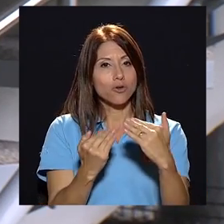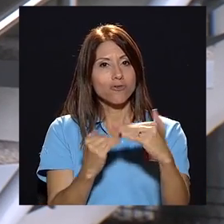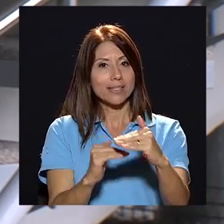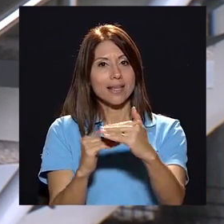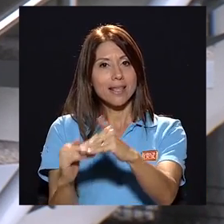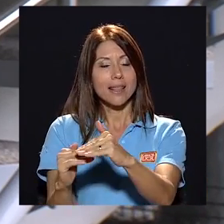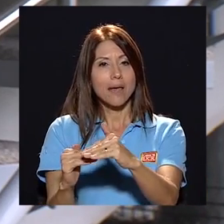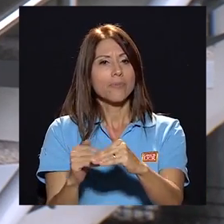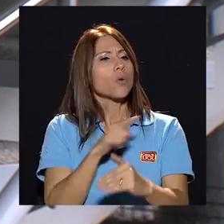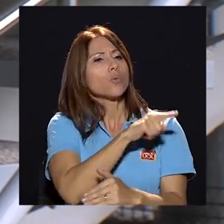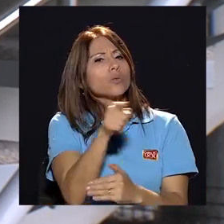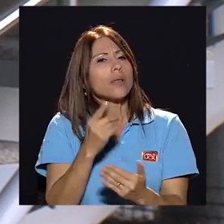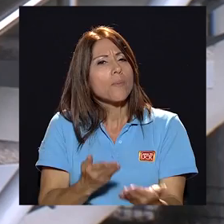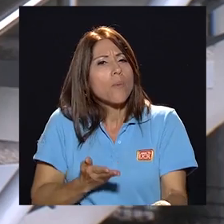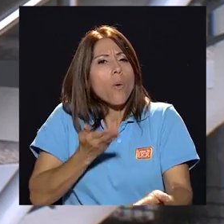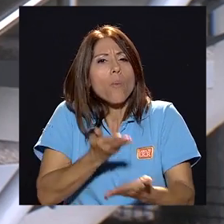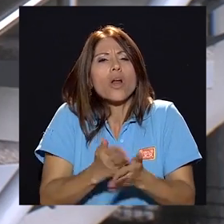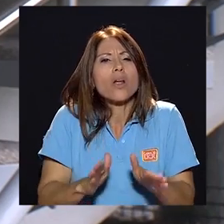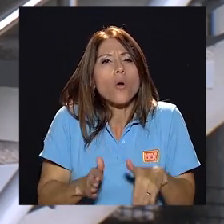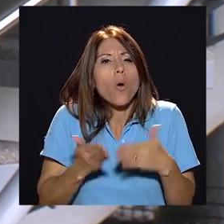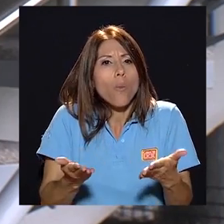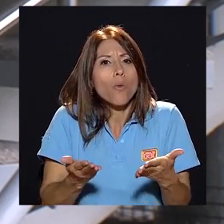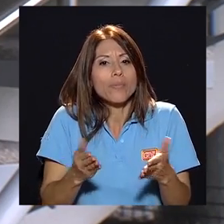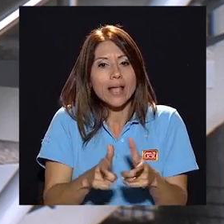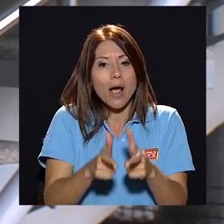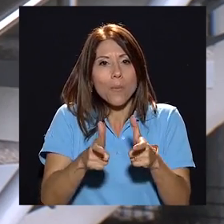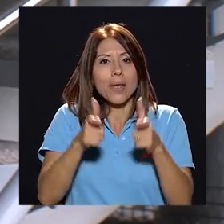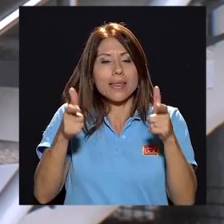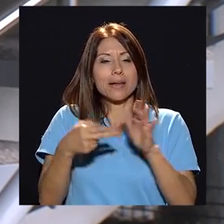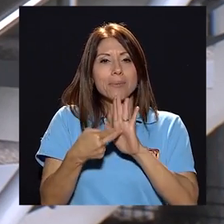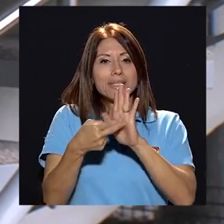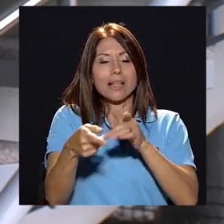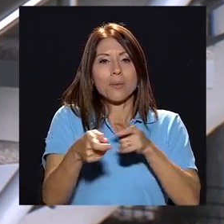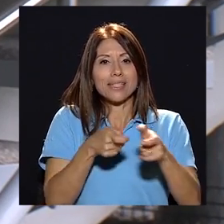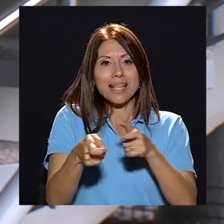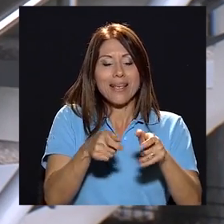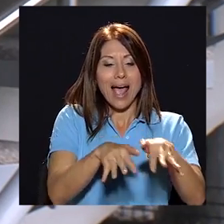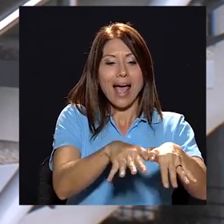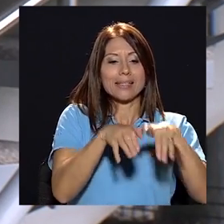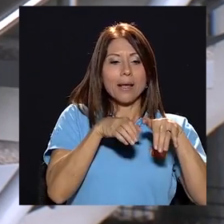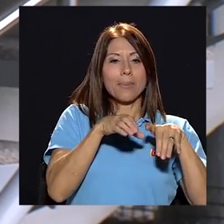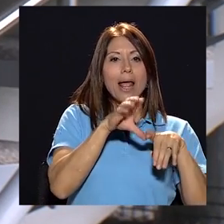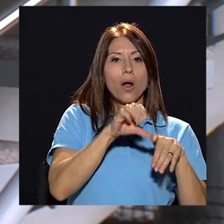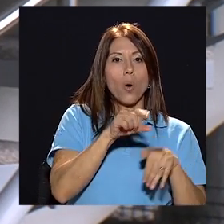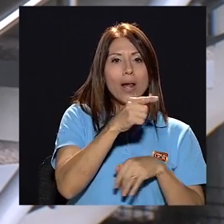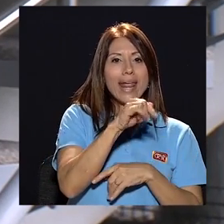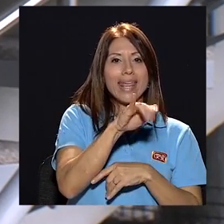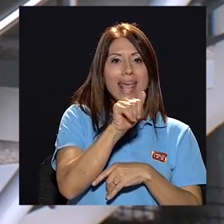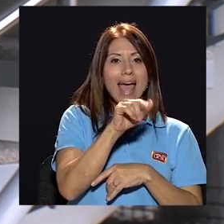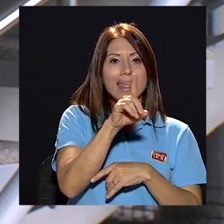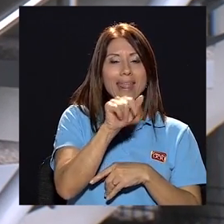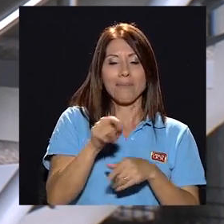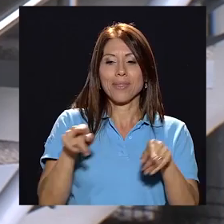es bastante restringida como propone usted que se aumente la representación administrativa tanto en la asamblea colegiada como en la plebiscitaria